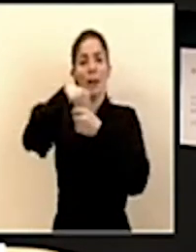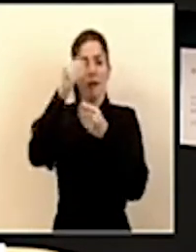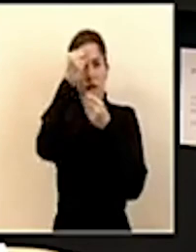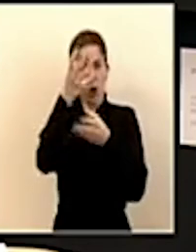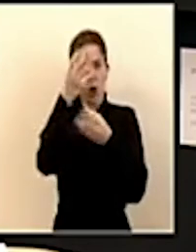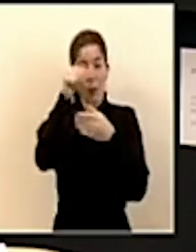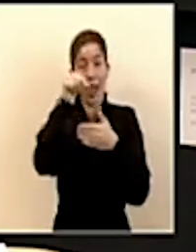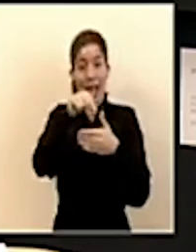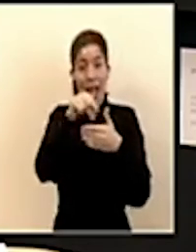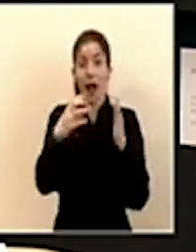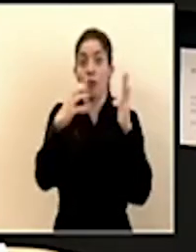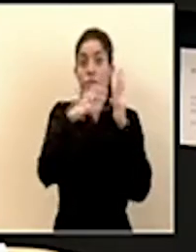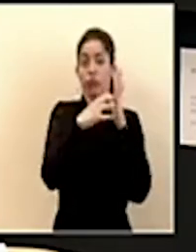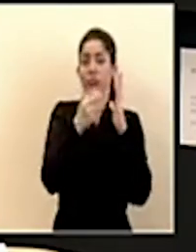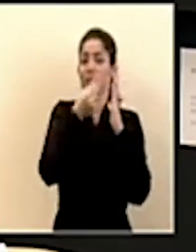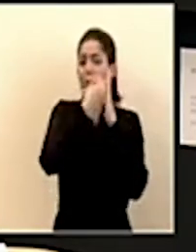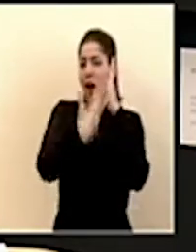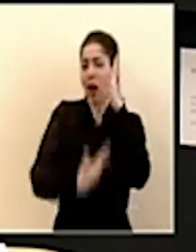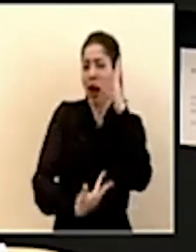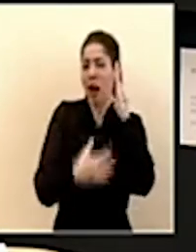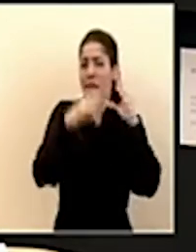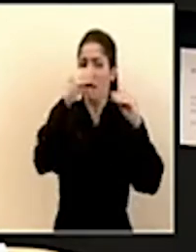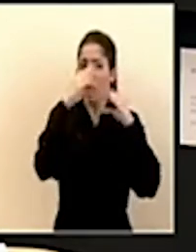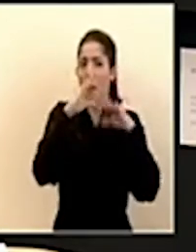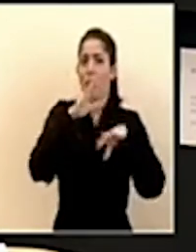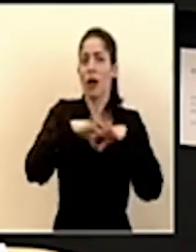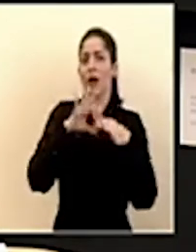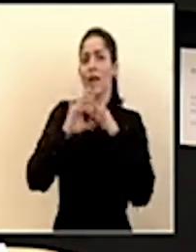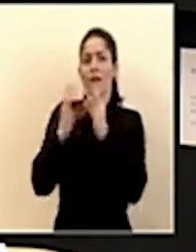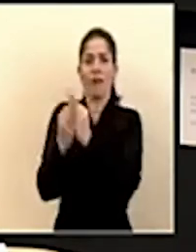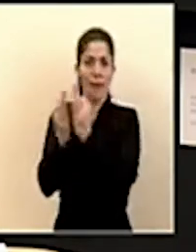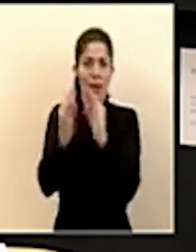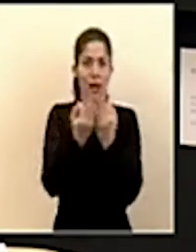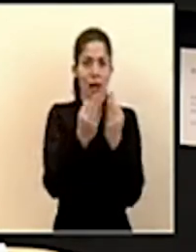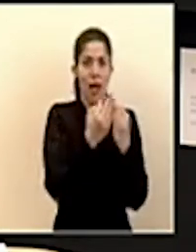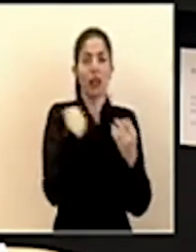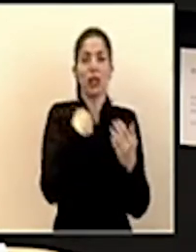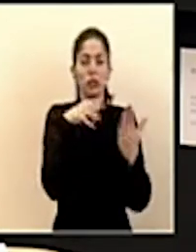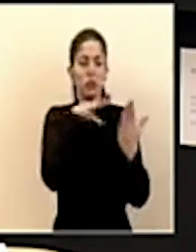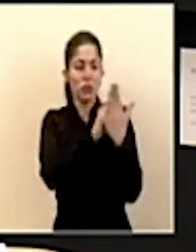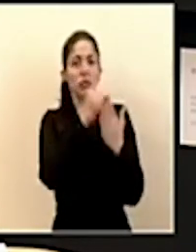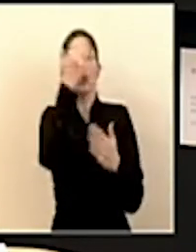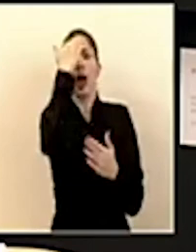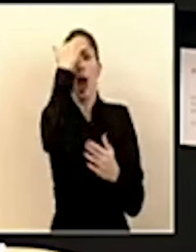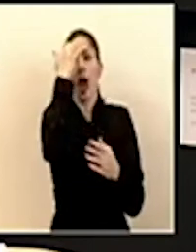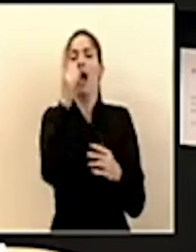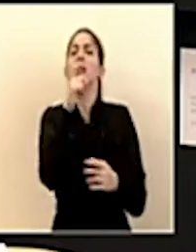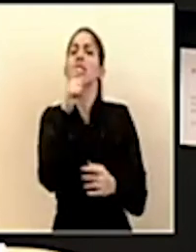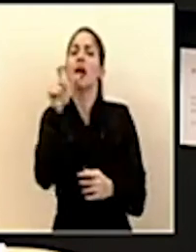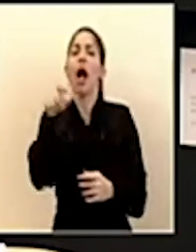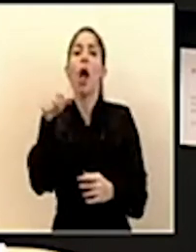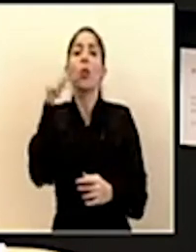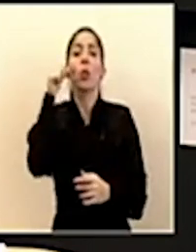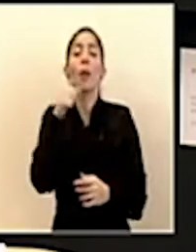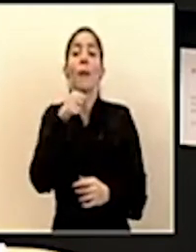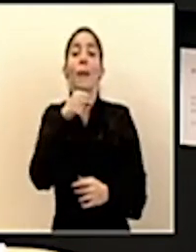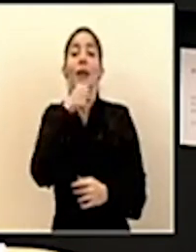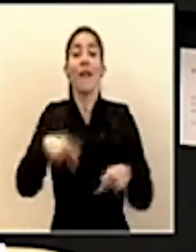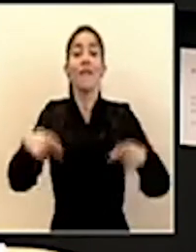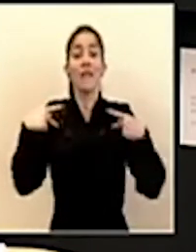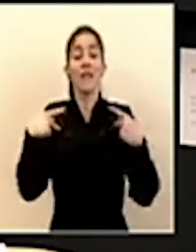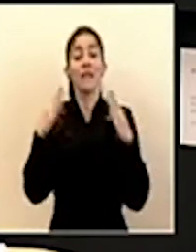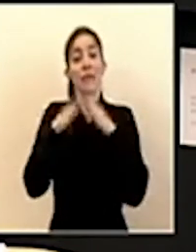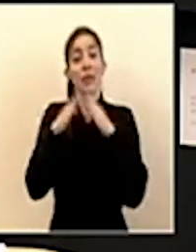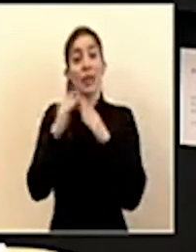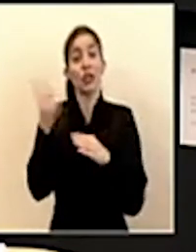módulo tenemos una gran cantidad de información sobre las familias y sabemos cuáles adultos mayores viven solos y vamos a darle